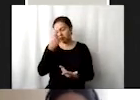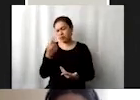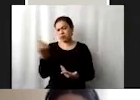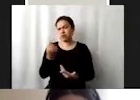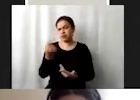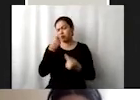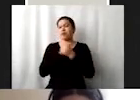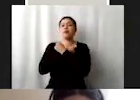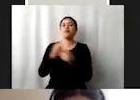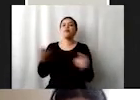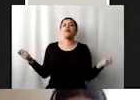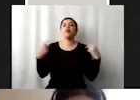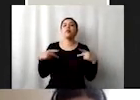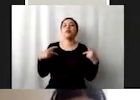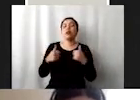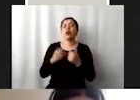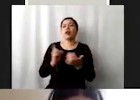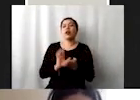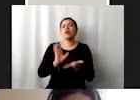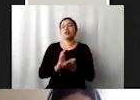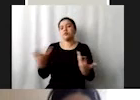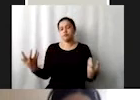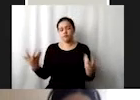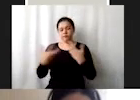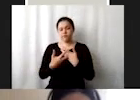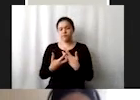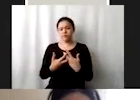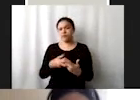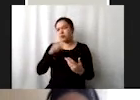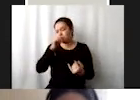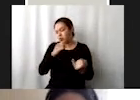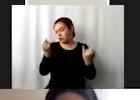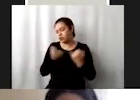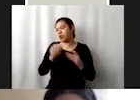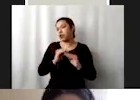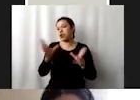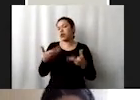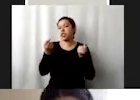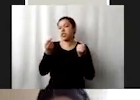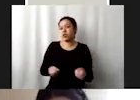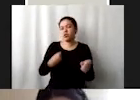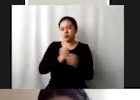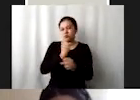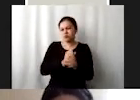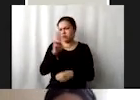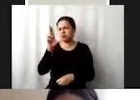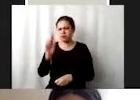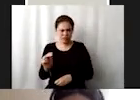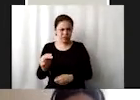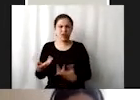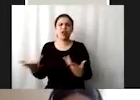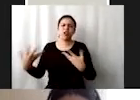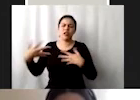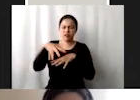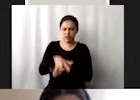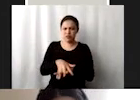infancia y las personas con discapacidad, evidentemente también con, que estos sean seguros, no violentos, inclusivos, no